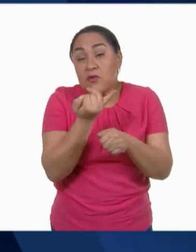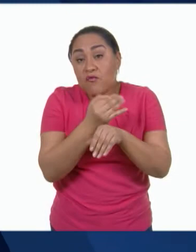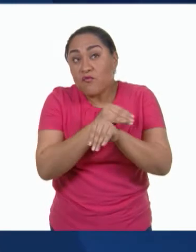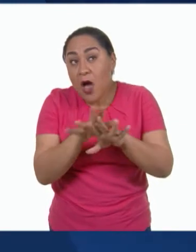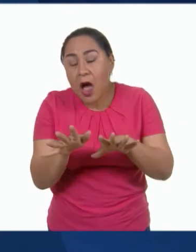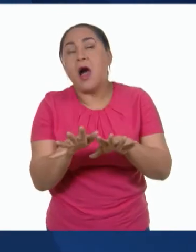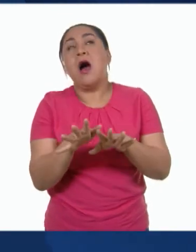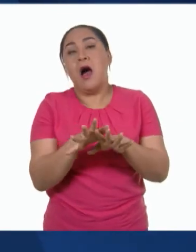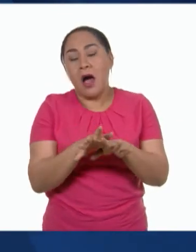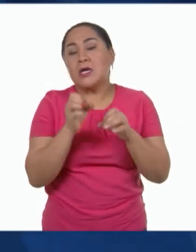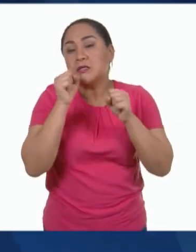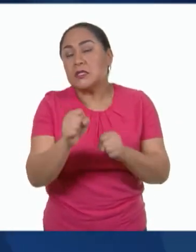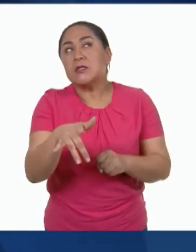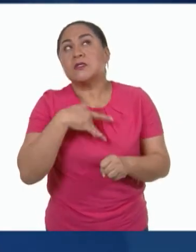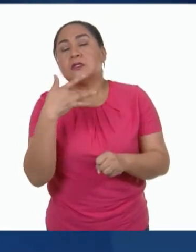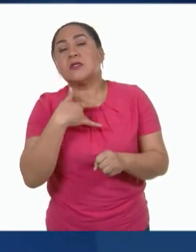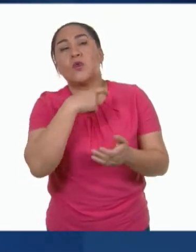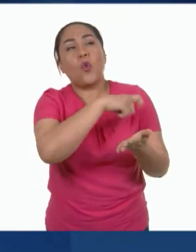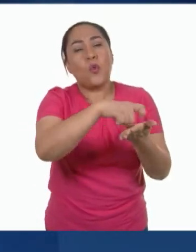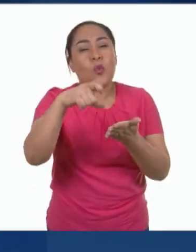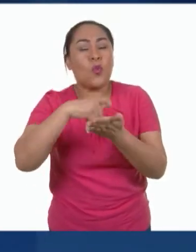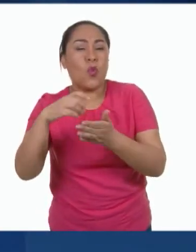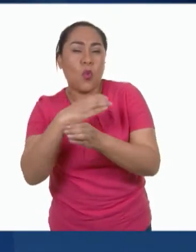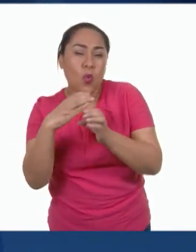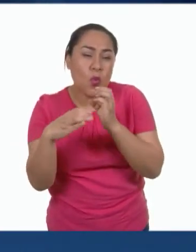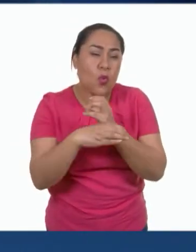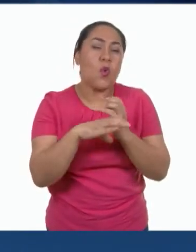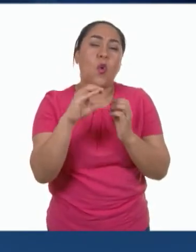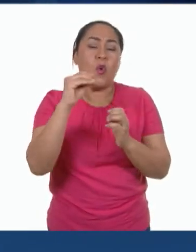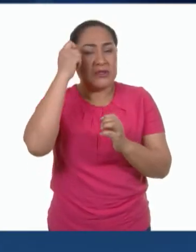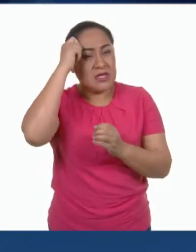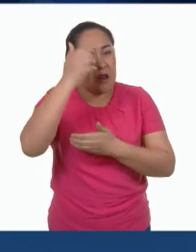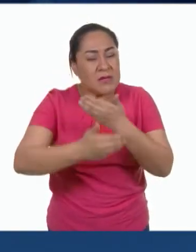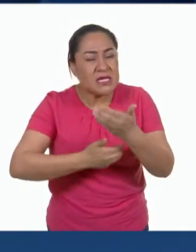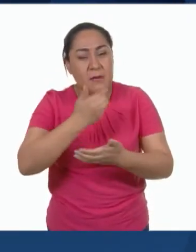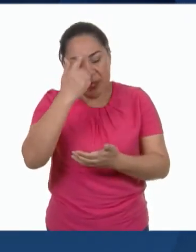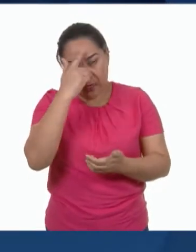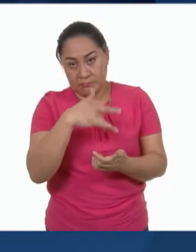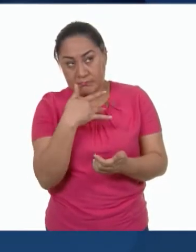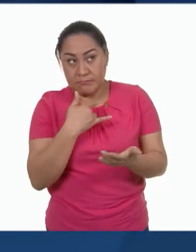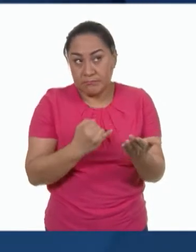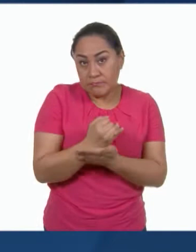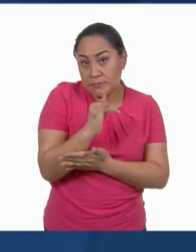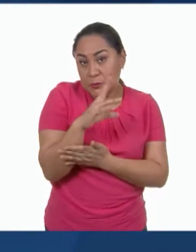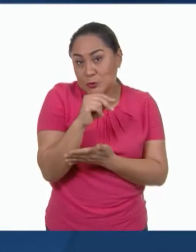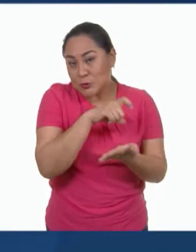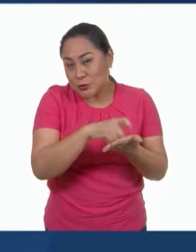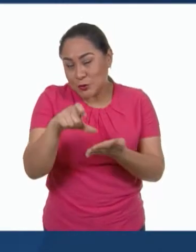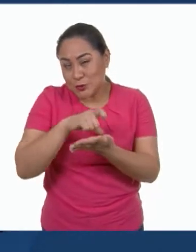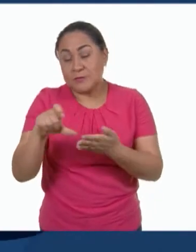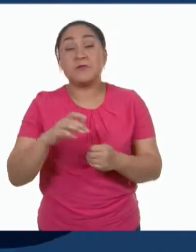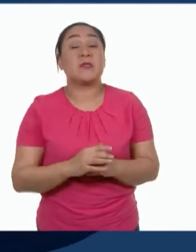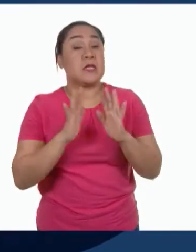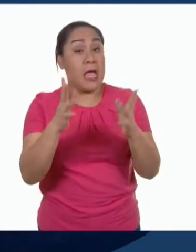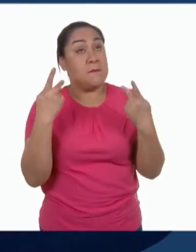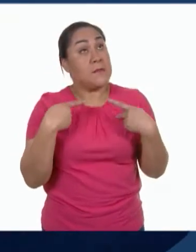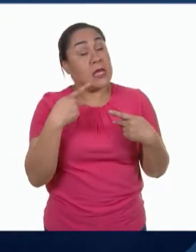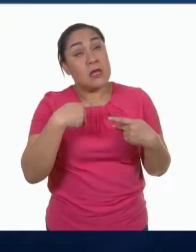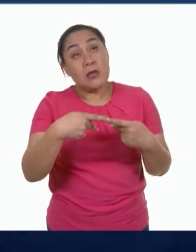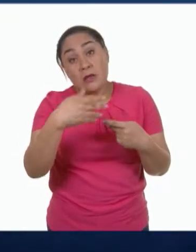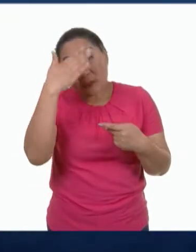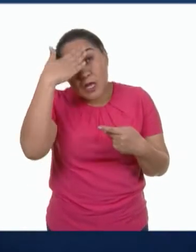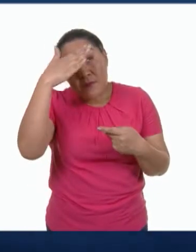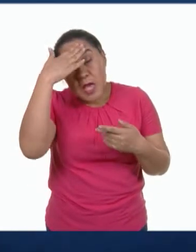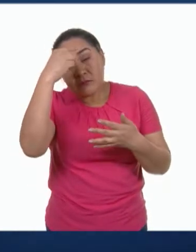para seleccionar bienes y servicios que se sustentan sobre adecuados patrones de compra. Ese consumidor informado sabe que los cinco